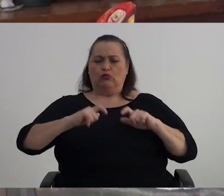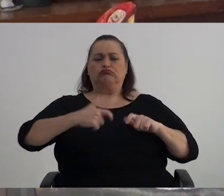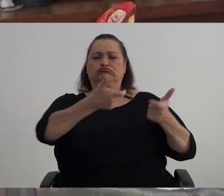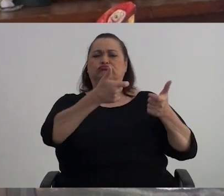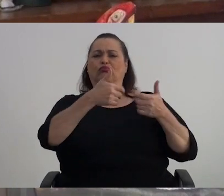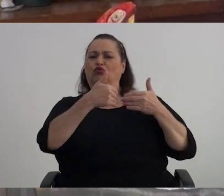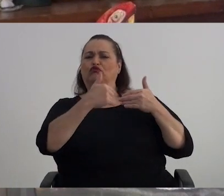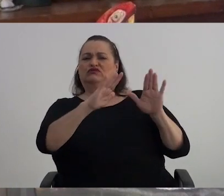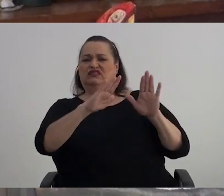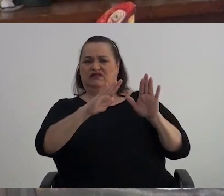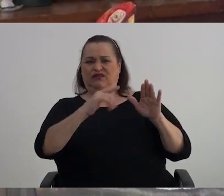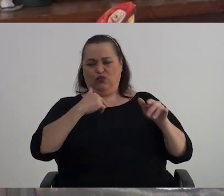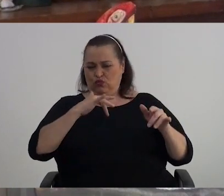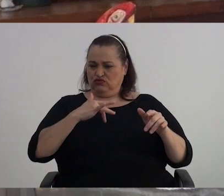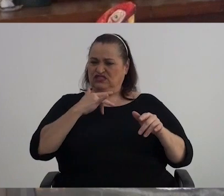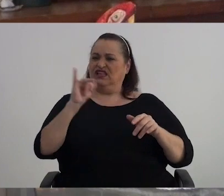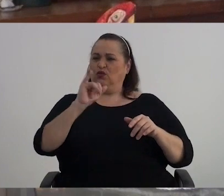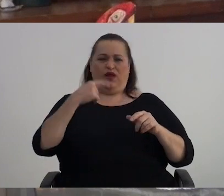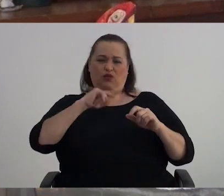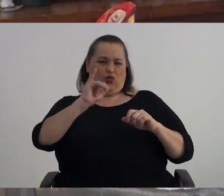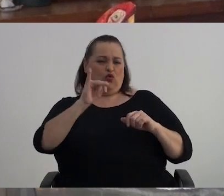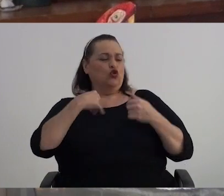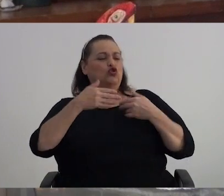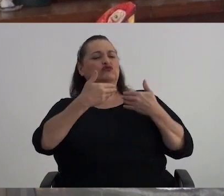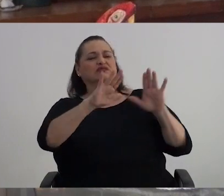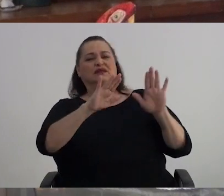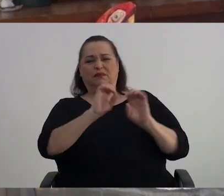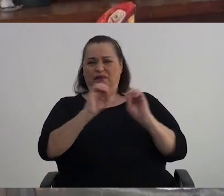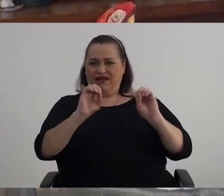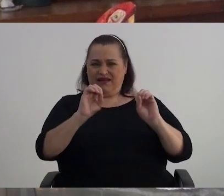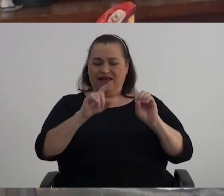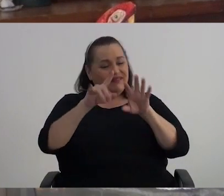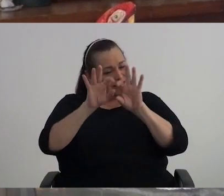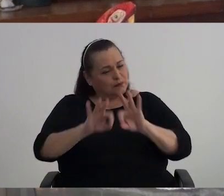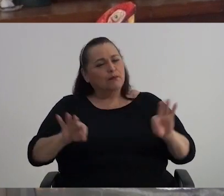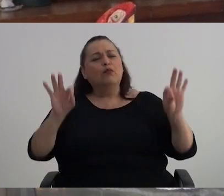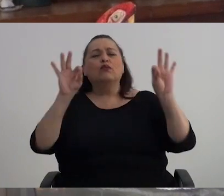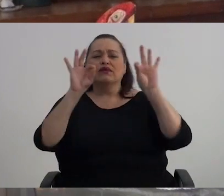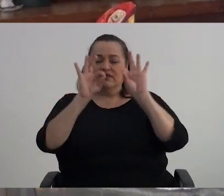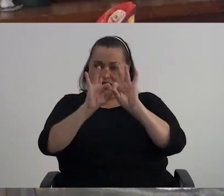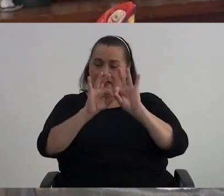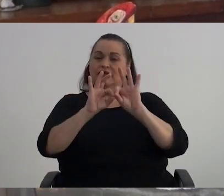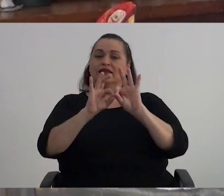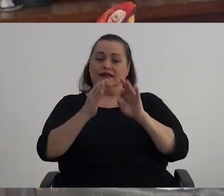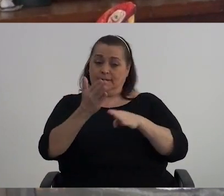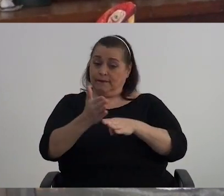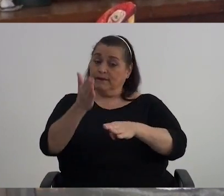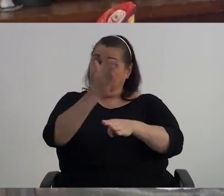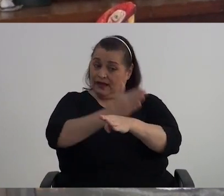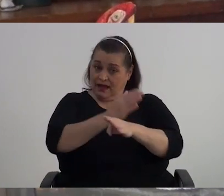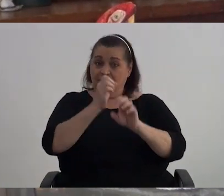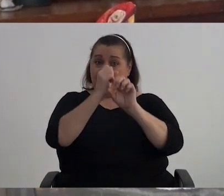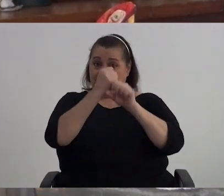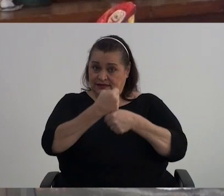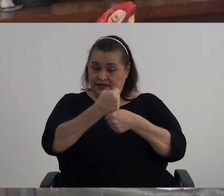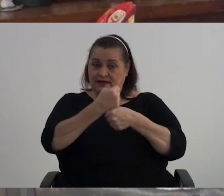se siente uno Como Como un desecho Es muy importante O sea Hacer Este